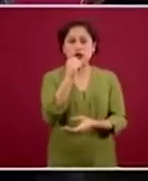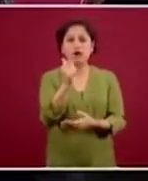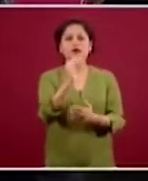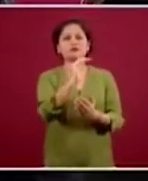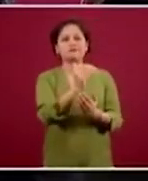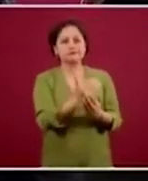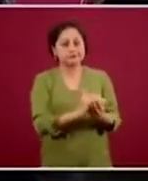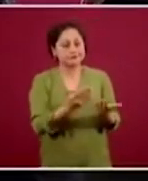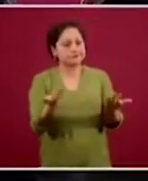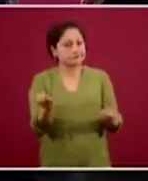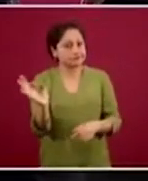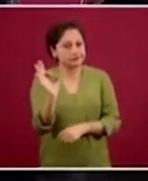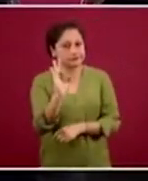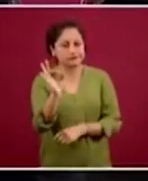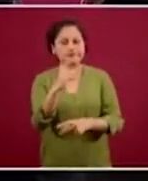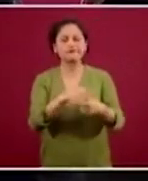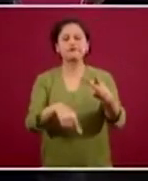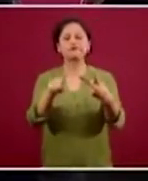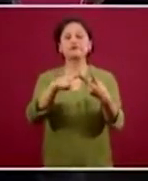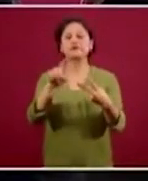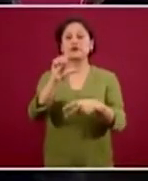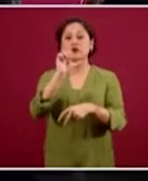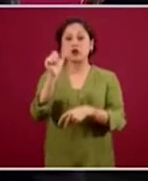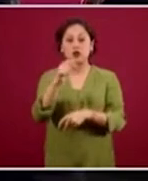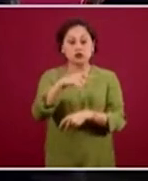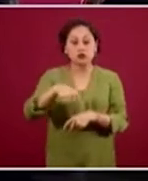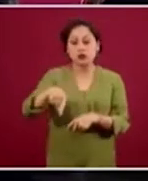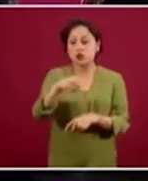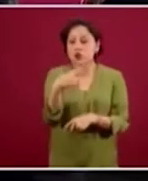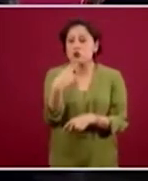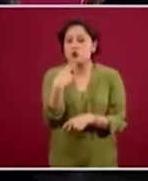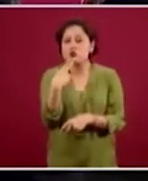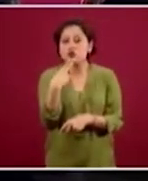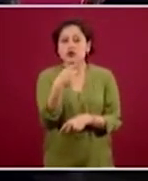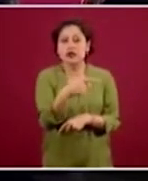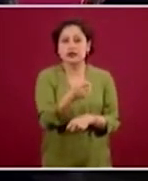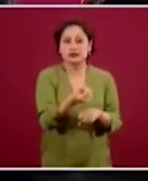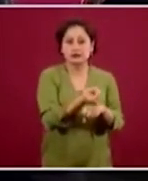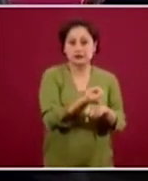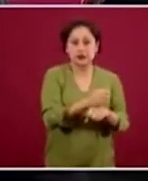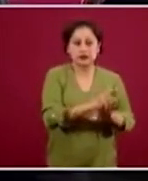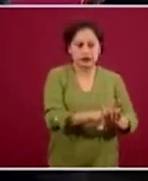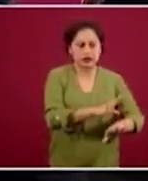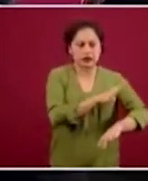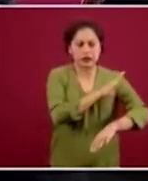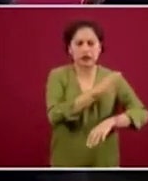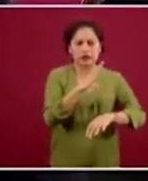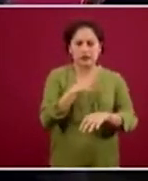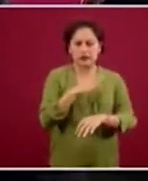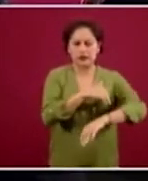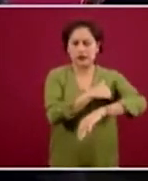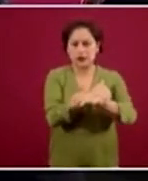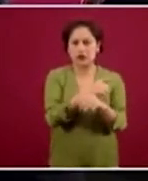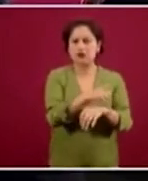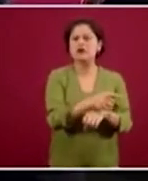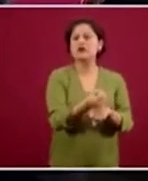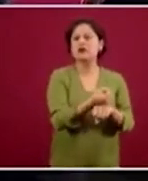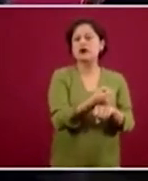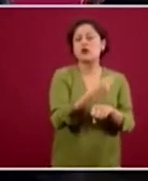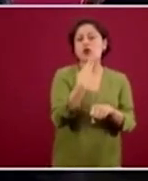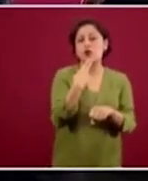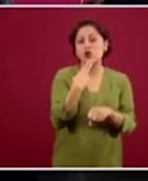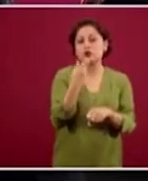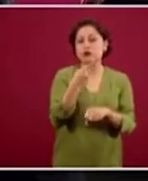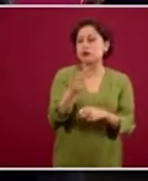Mejorar el uso racional de la sangre. Por un lado, tenemos el reto de recolectar más sangre. Por